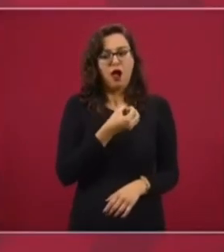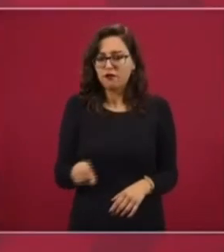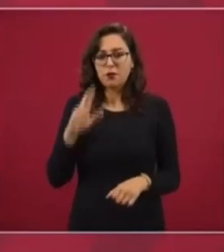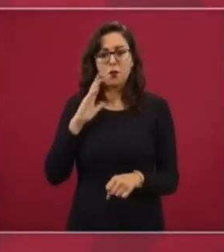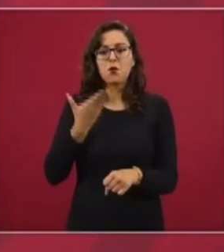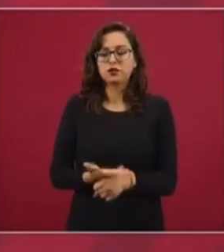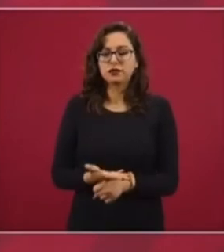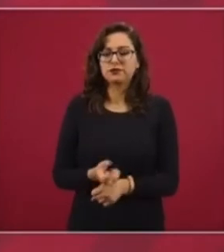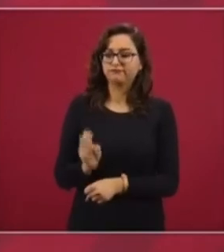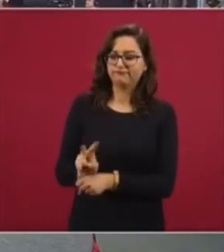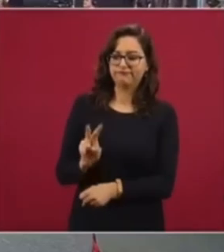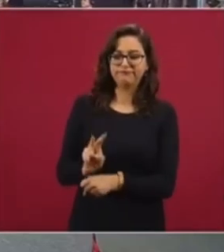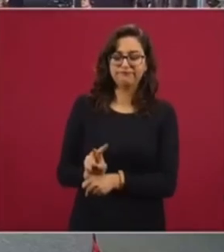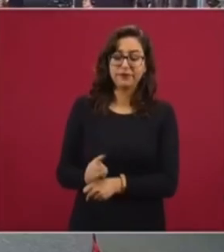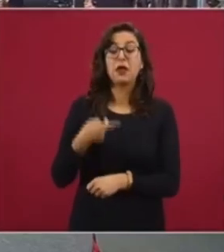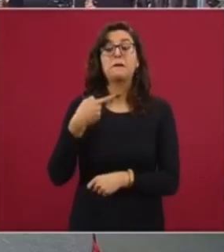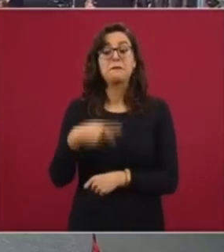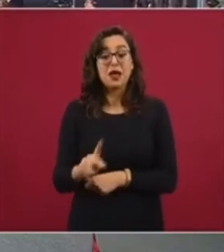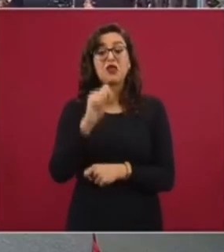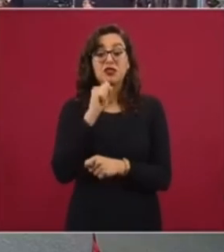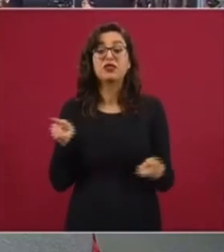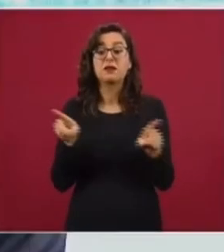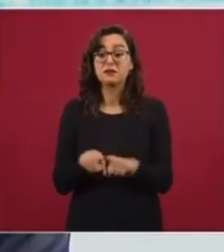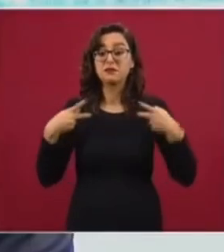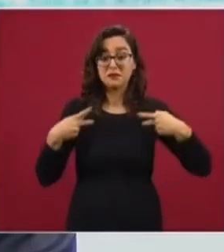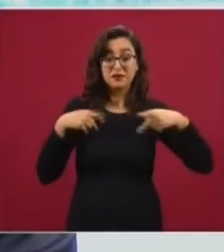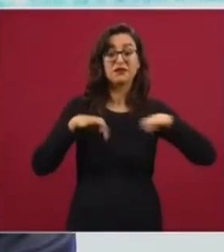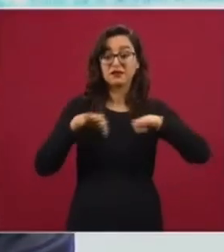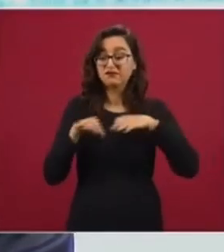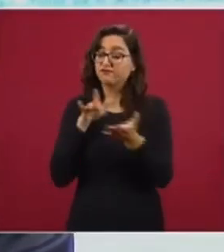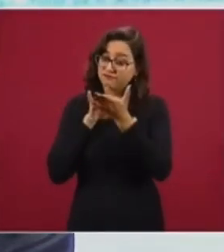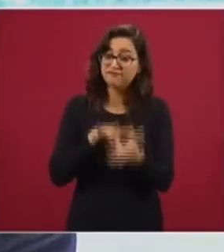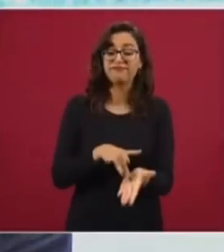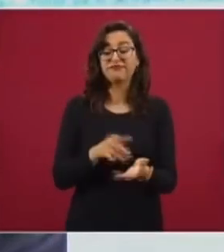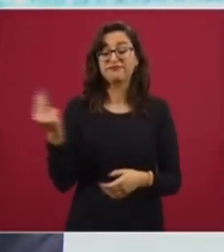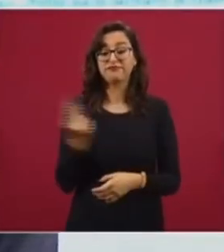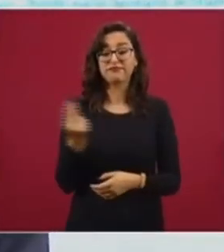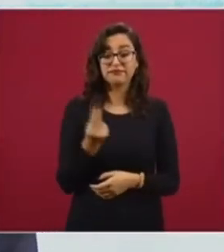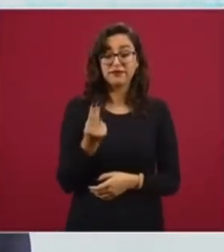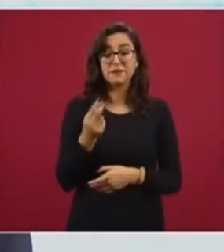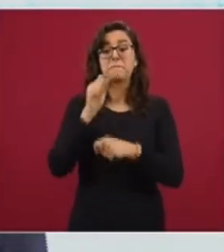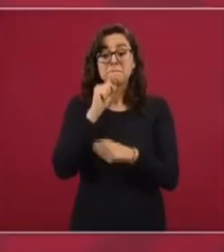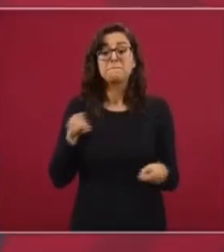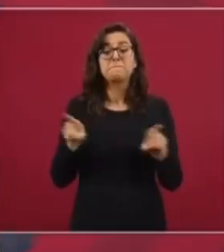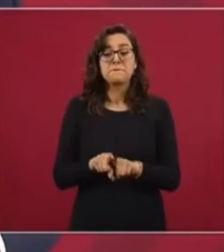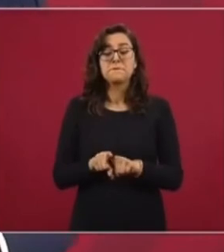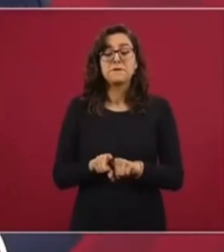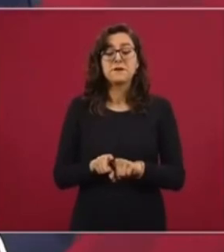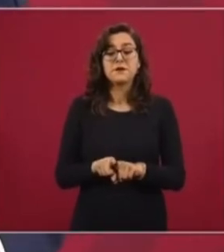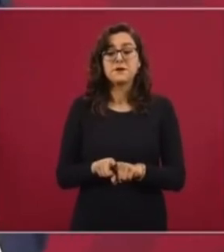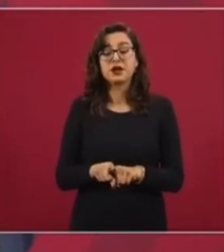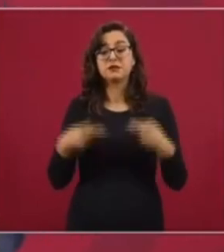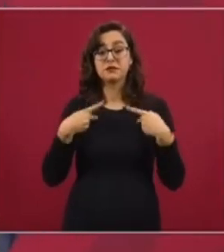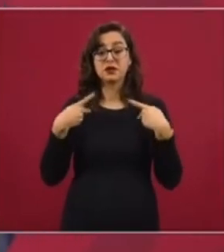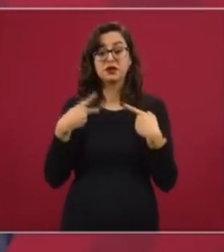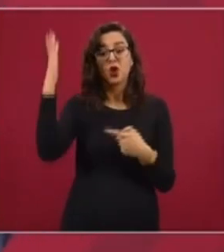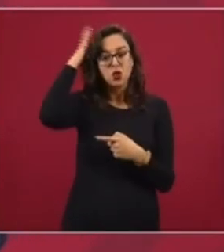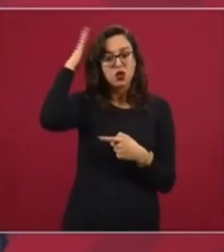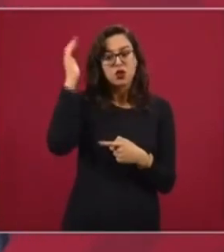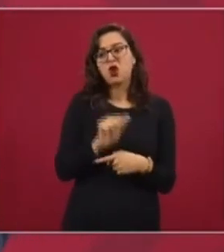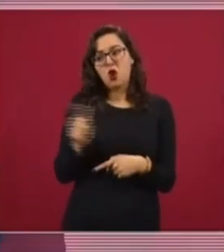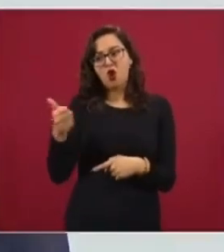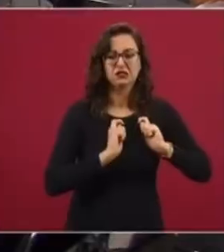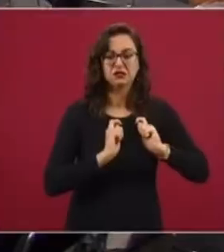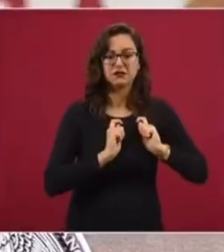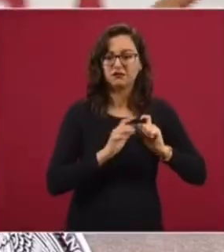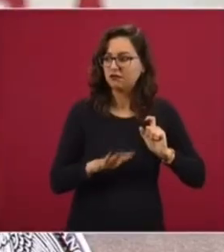responsabilidad de hacerlo, pero que necesitamos también del apoyo de los trabajadores y también del apoyo de los dirigentes opositores, de